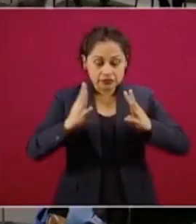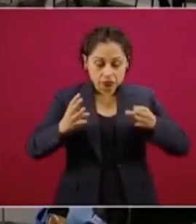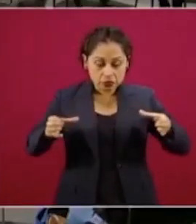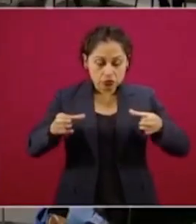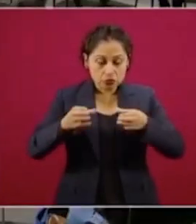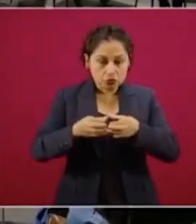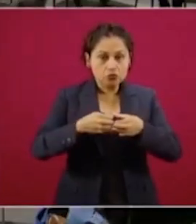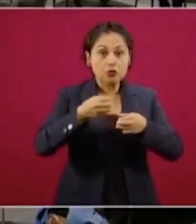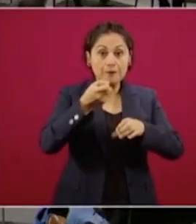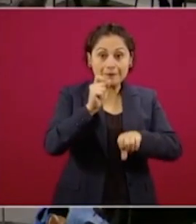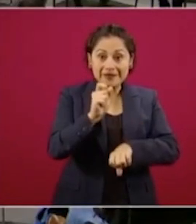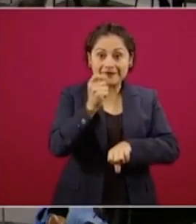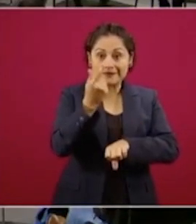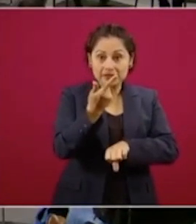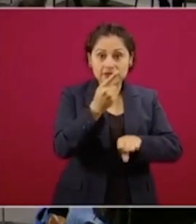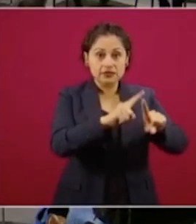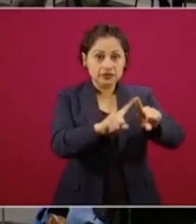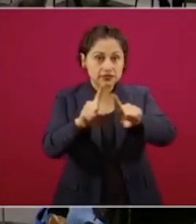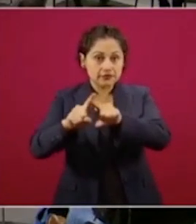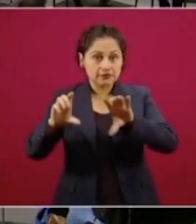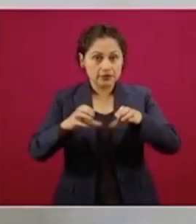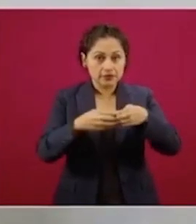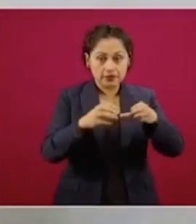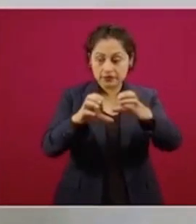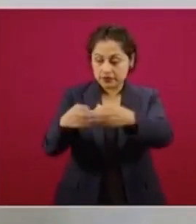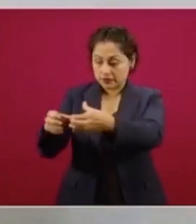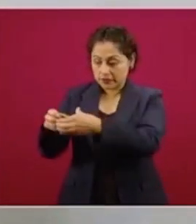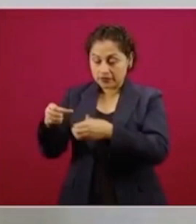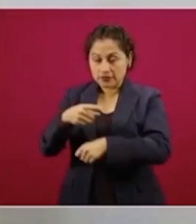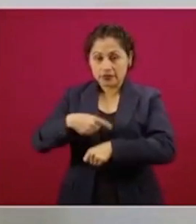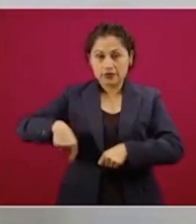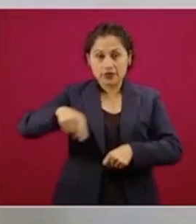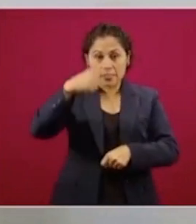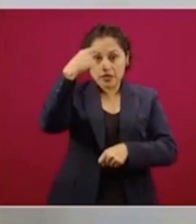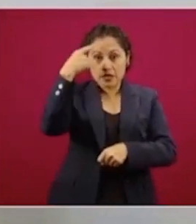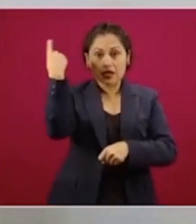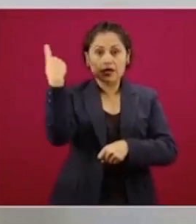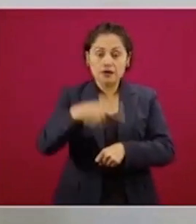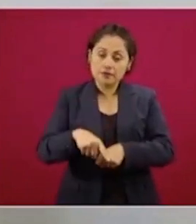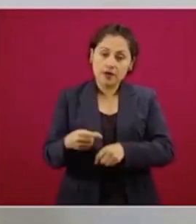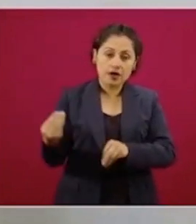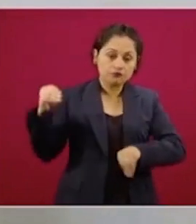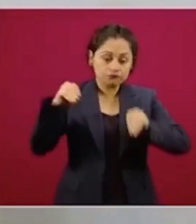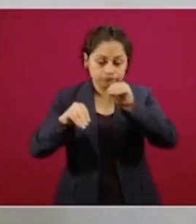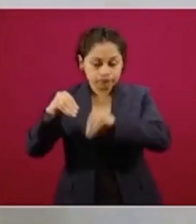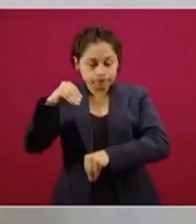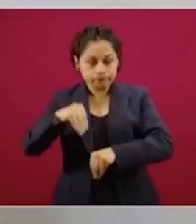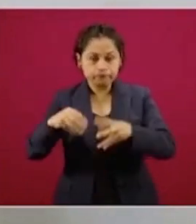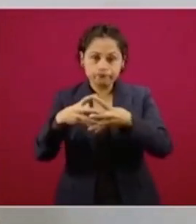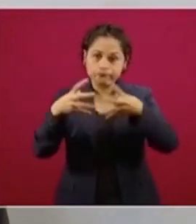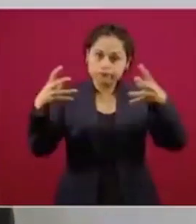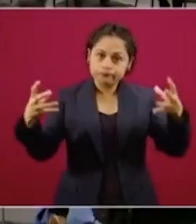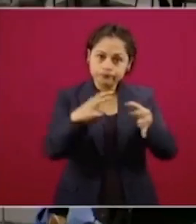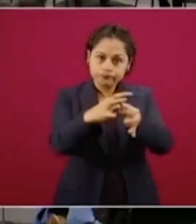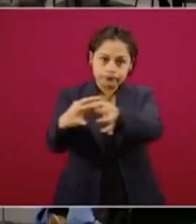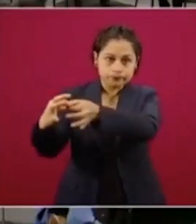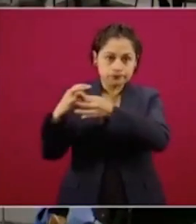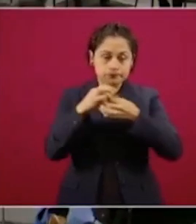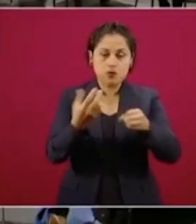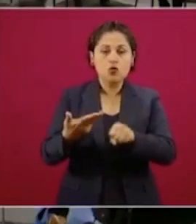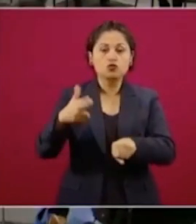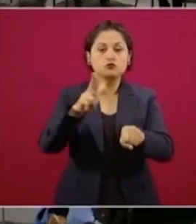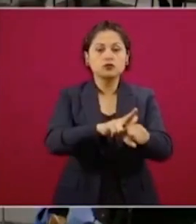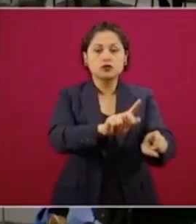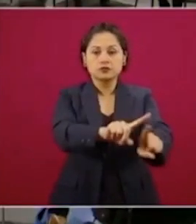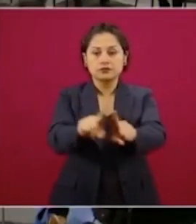para adoptar un hospital y todo lo que acaban de ver que implica alrededor de esta adopción de un hospital y miles de personas físicas